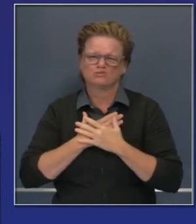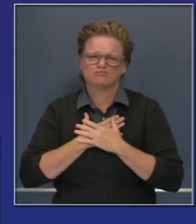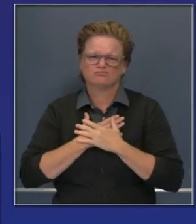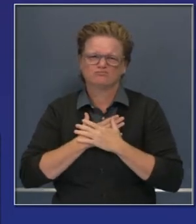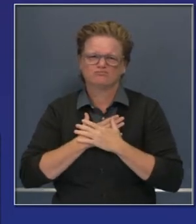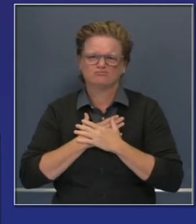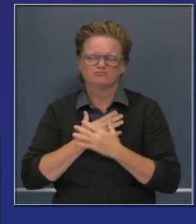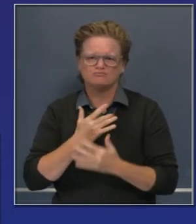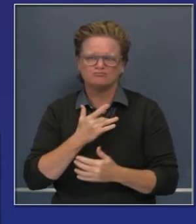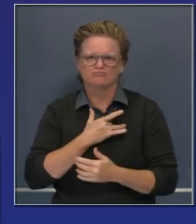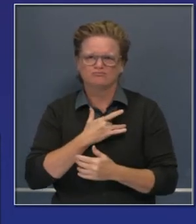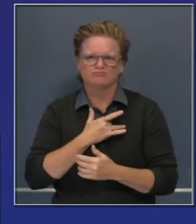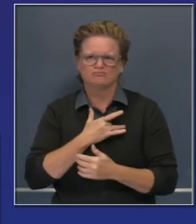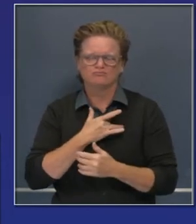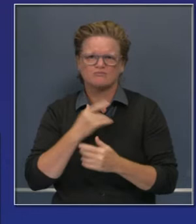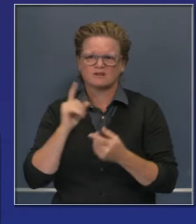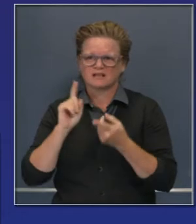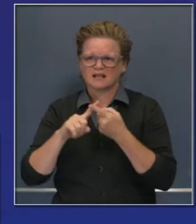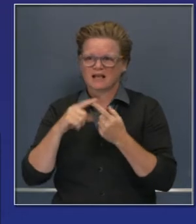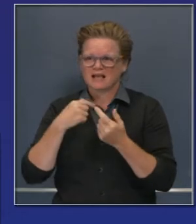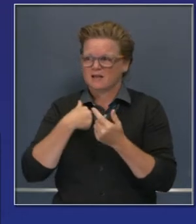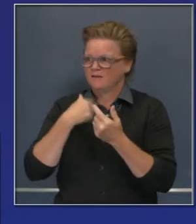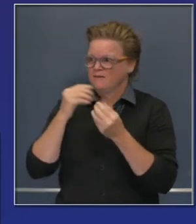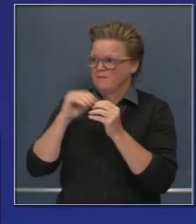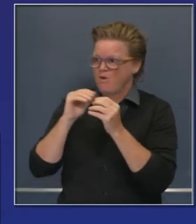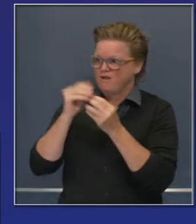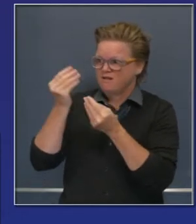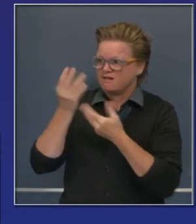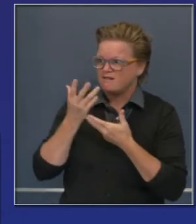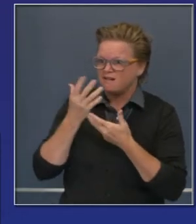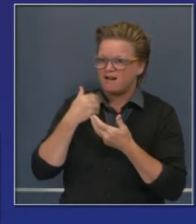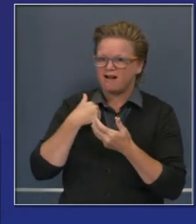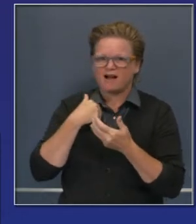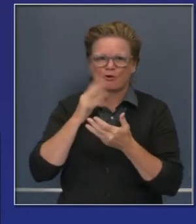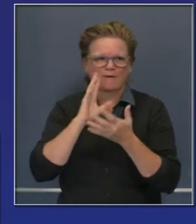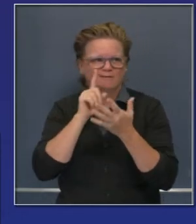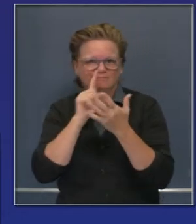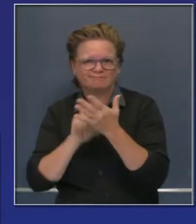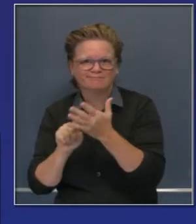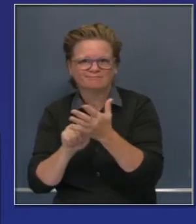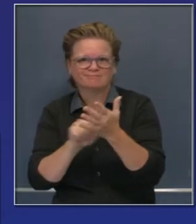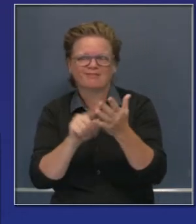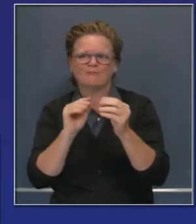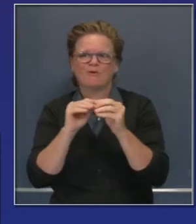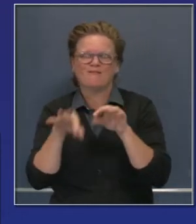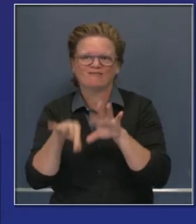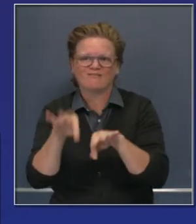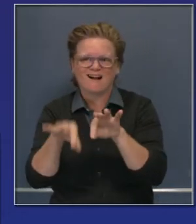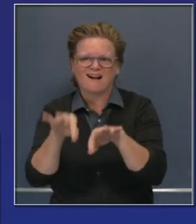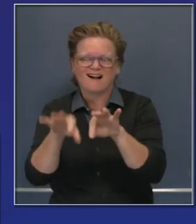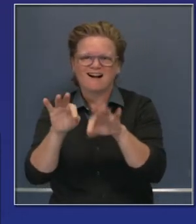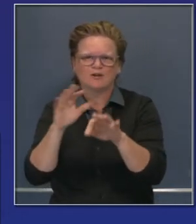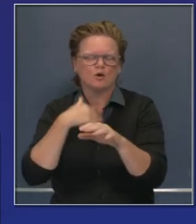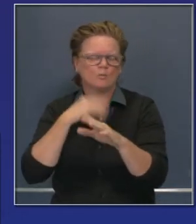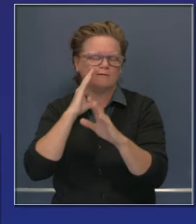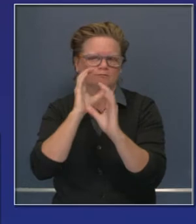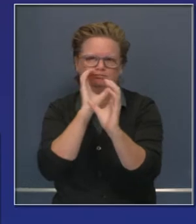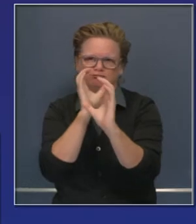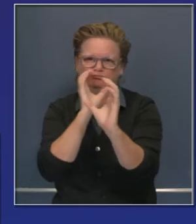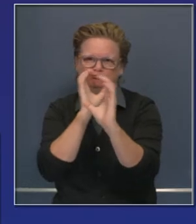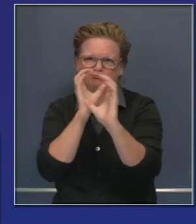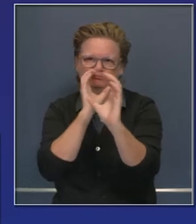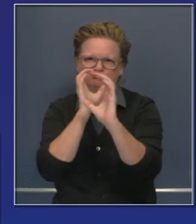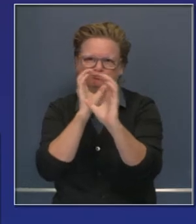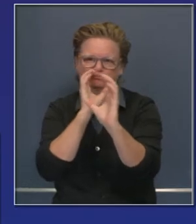finales de ninguna manera. Al regresar a esos lugares, al repoblar esos lugares, precisaremos